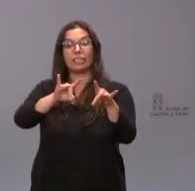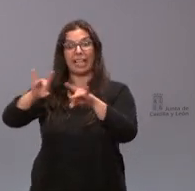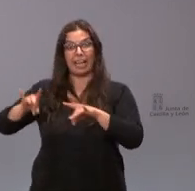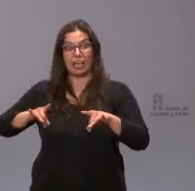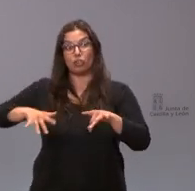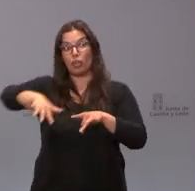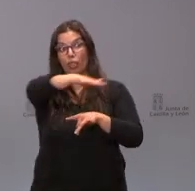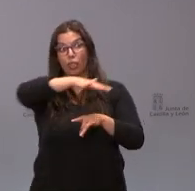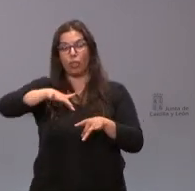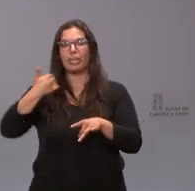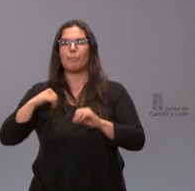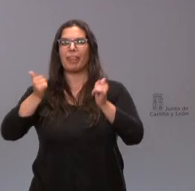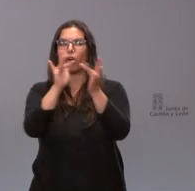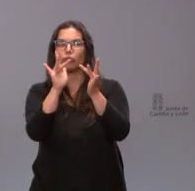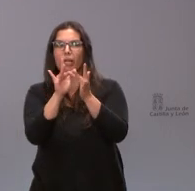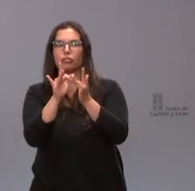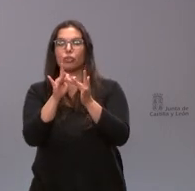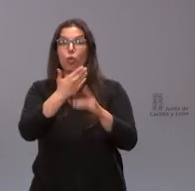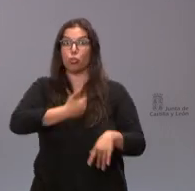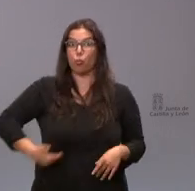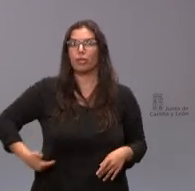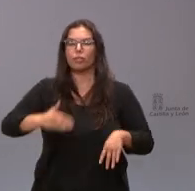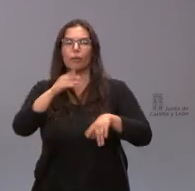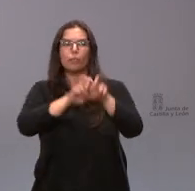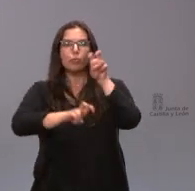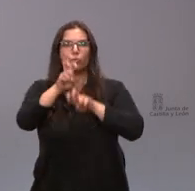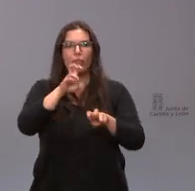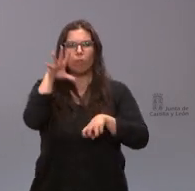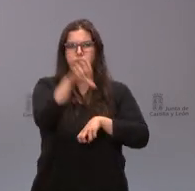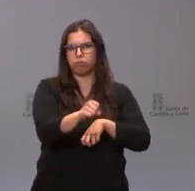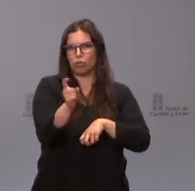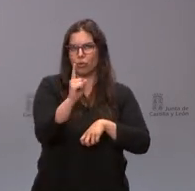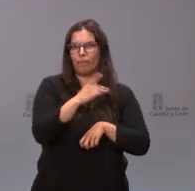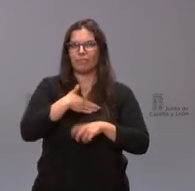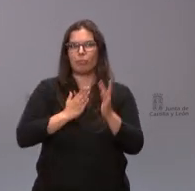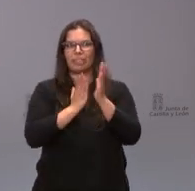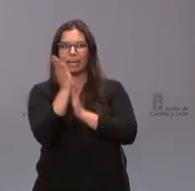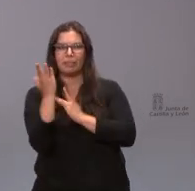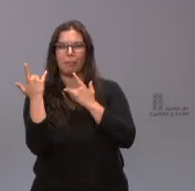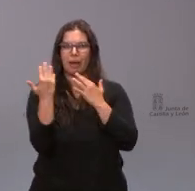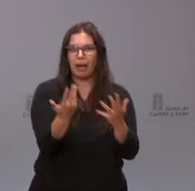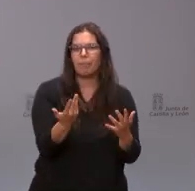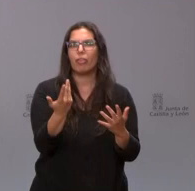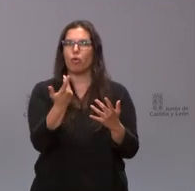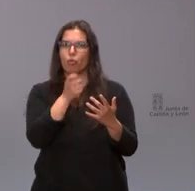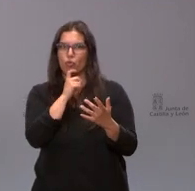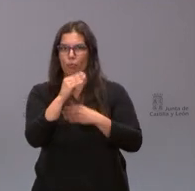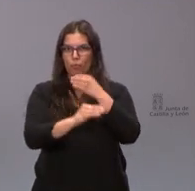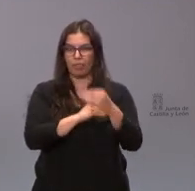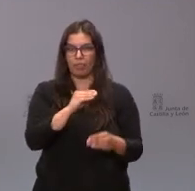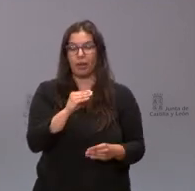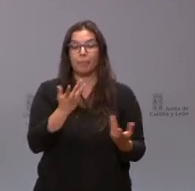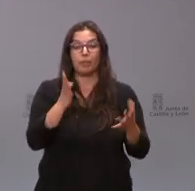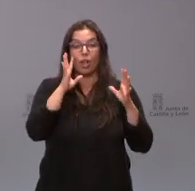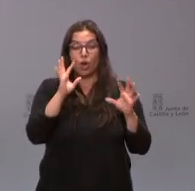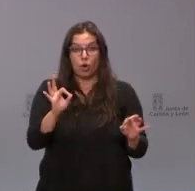que podrían ser afectados buscando fórmulas alternativas a las que pudieran ser la expropiación y que pudieran ser más ágiles y más rápidas lógicamente en el momento